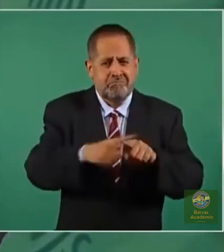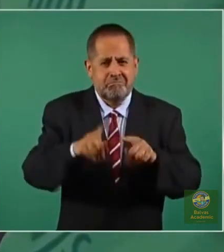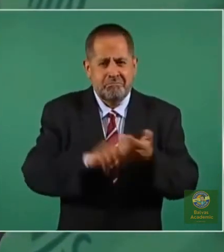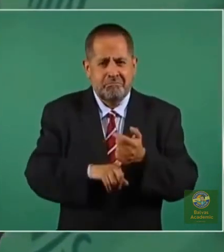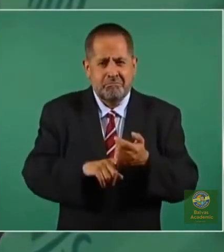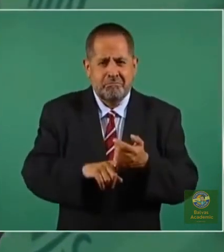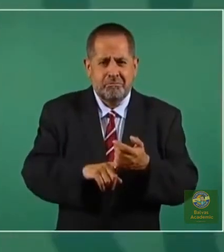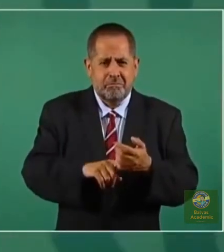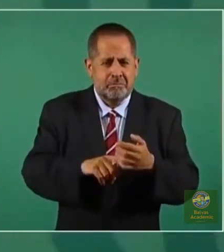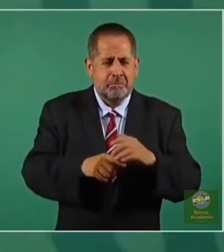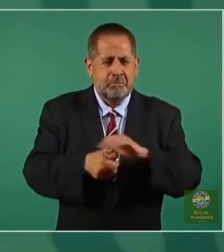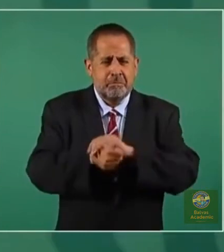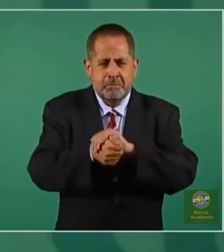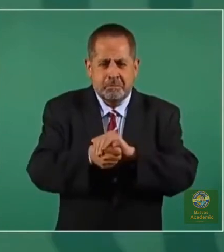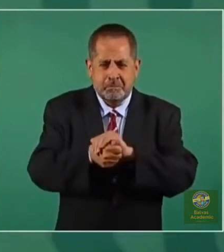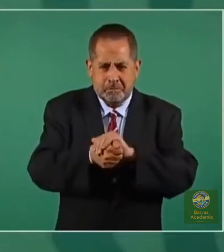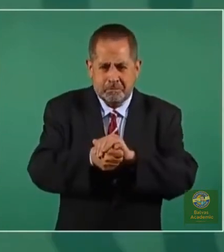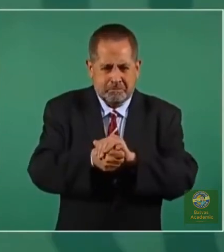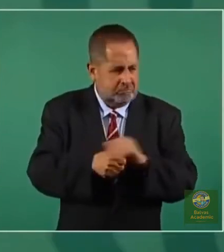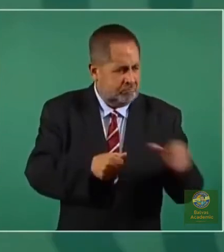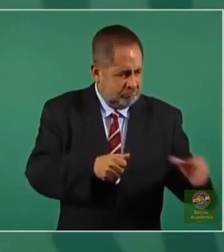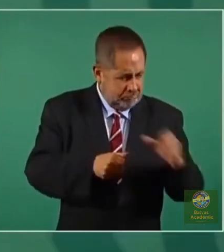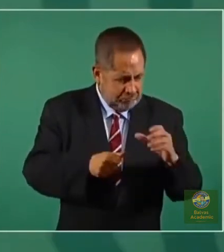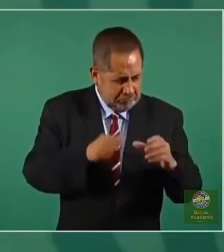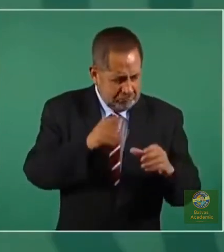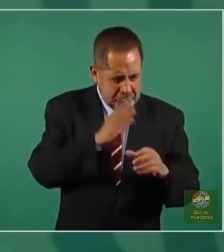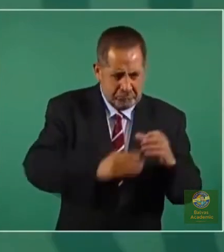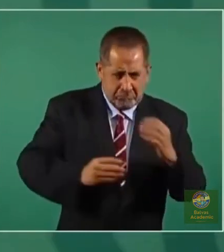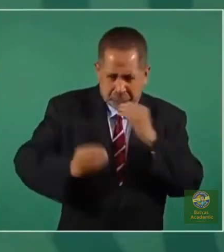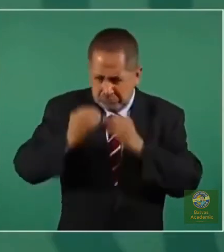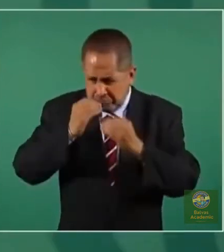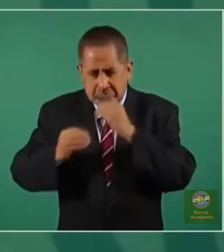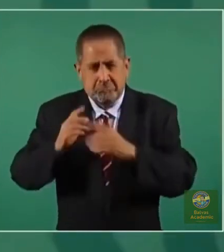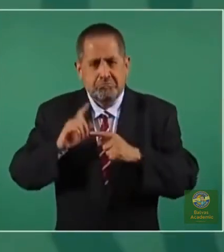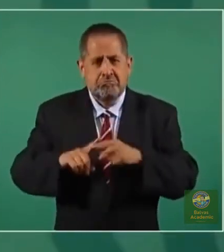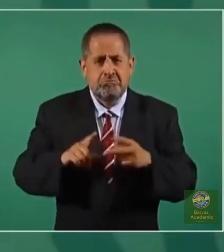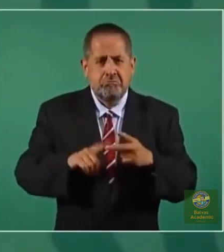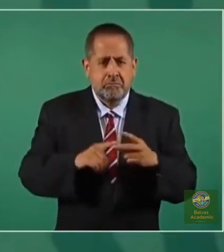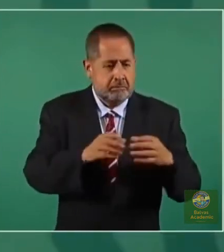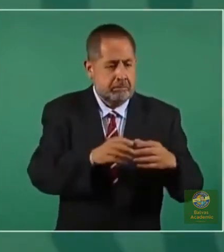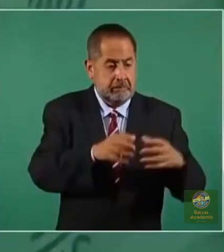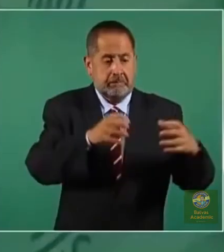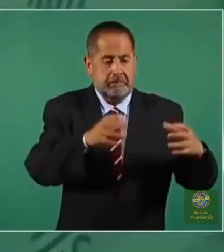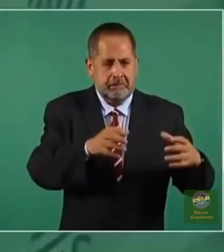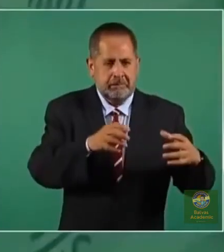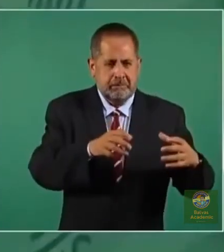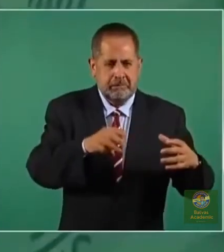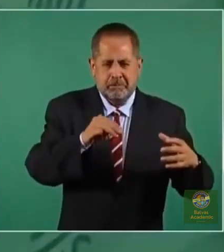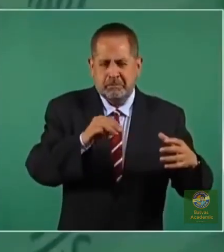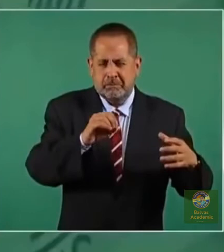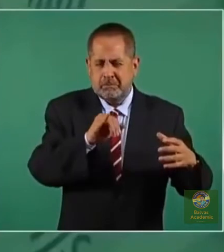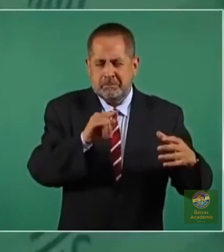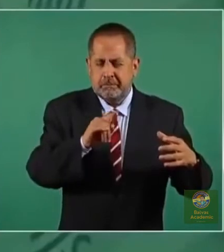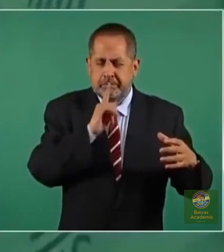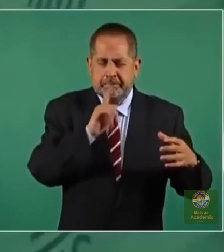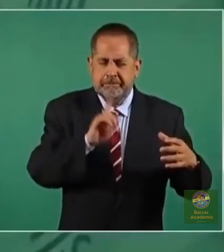pochitoque, una tortuguita así. Solo no se comía una más grande que se llama mojina,